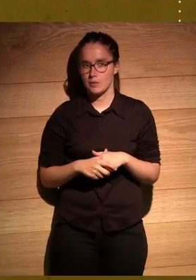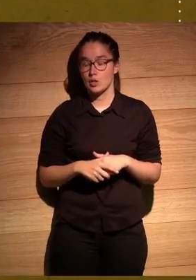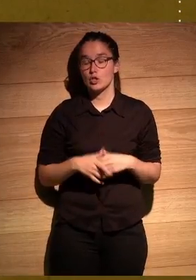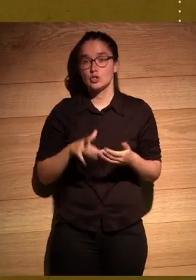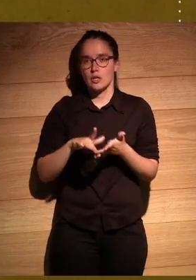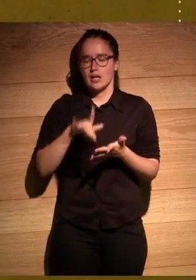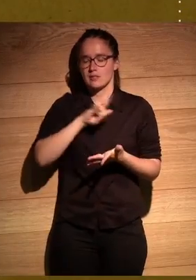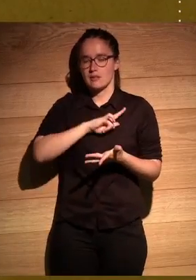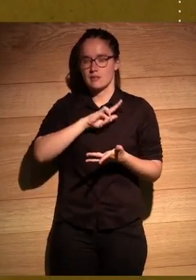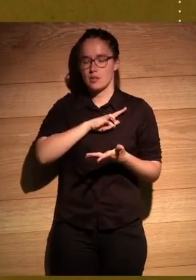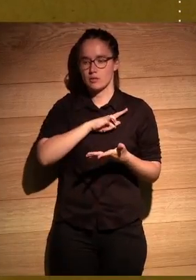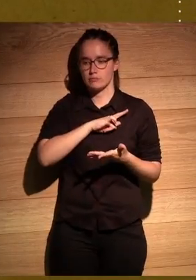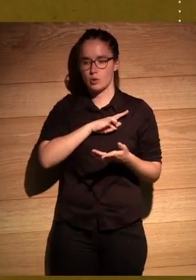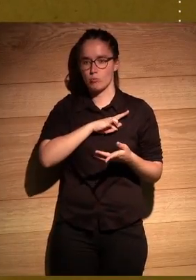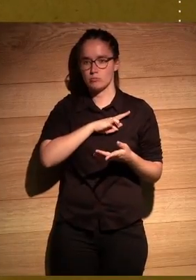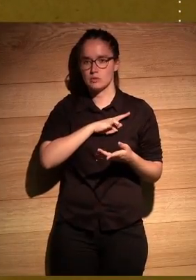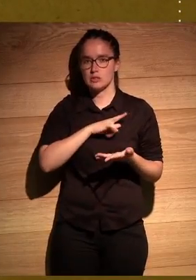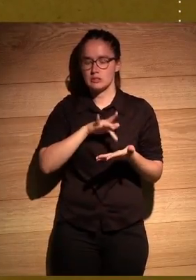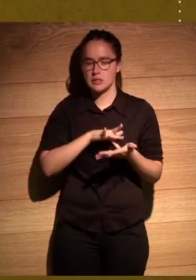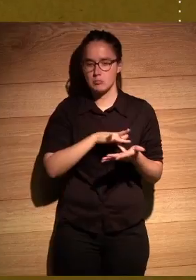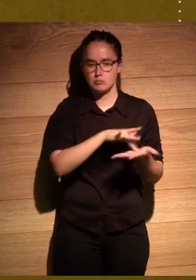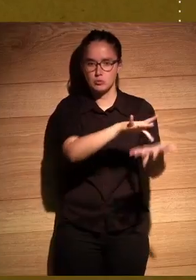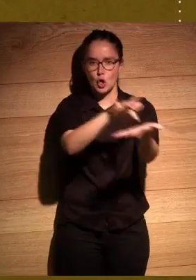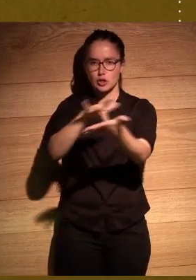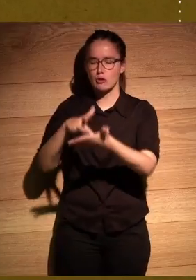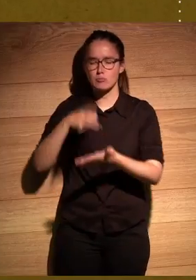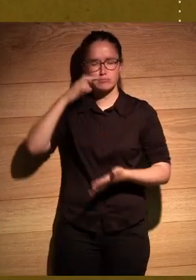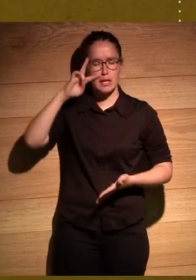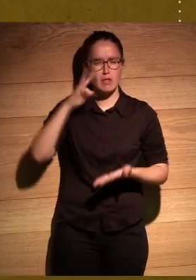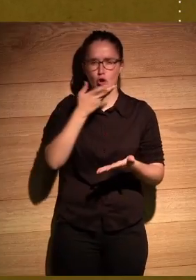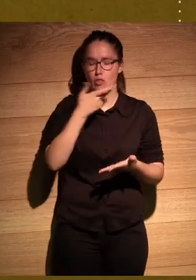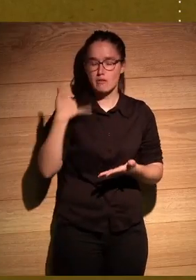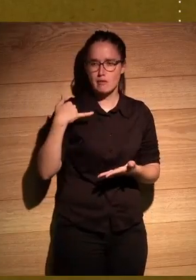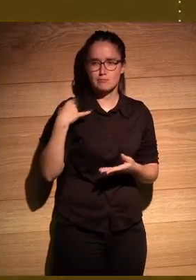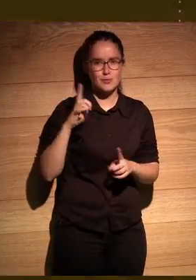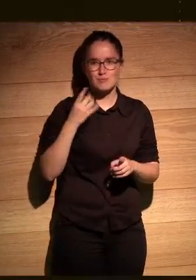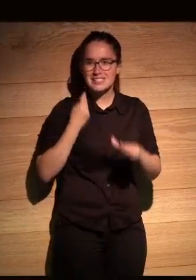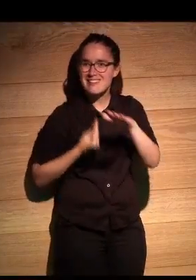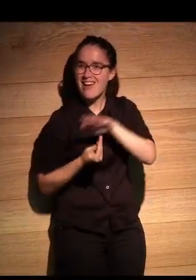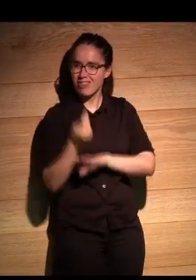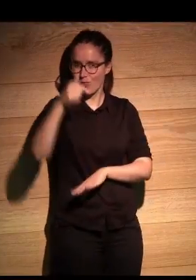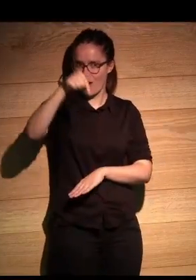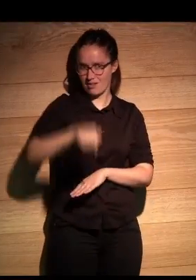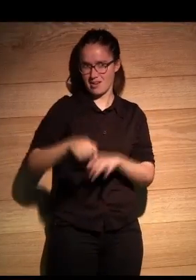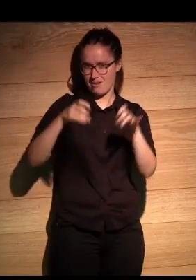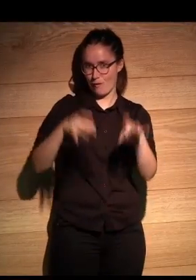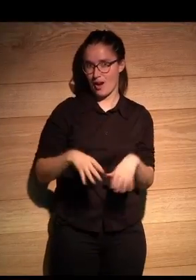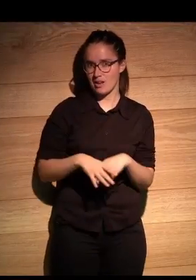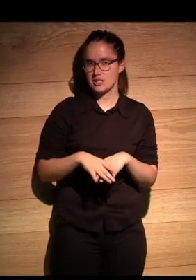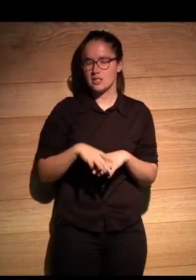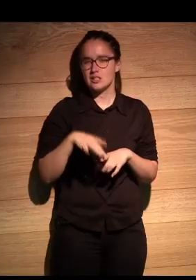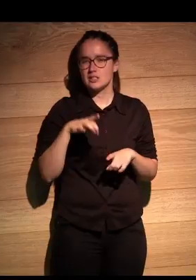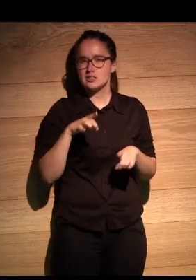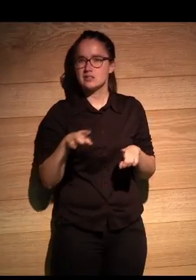tuve la sensación no solo de haber recorrido ya estas pinches tierras sino de haber nacido aquí aquí